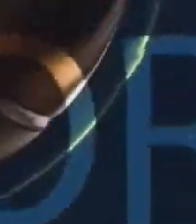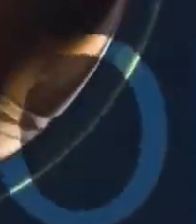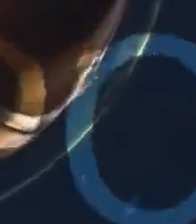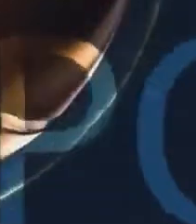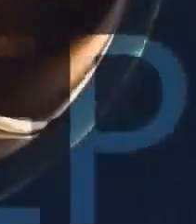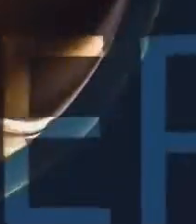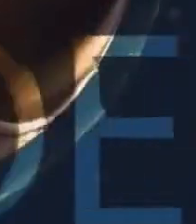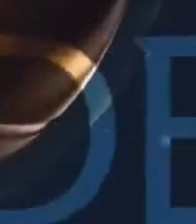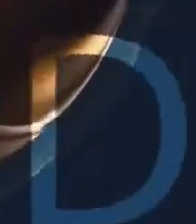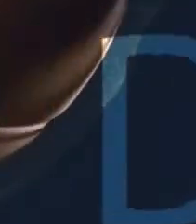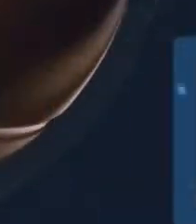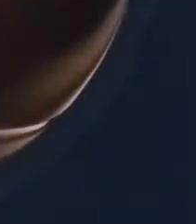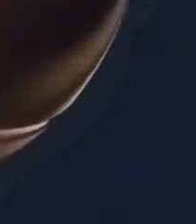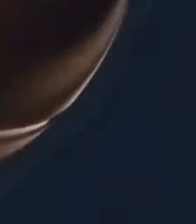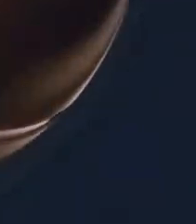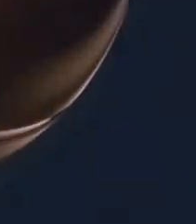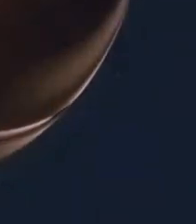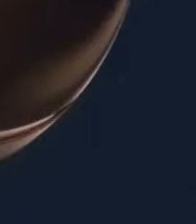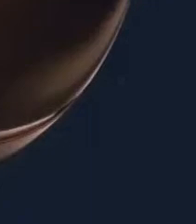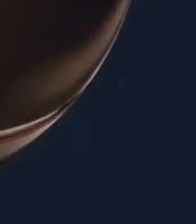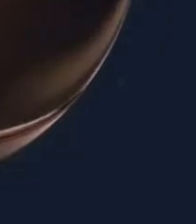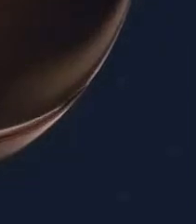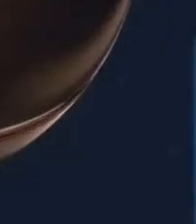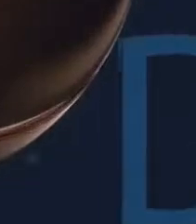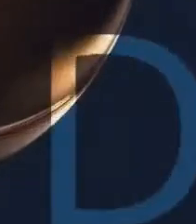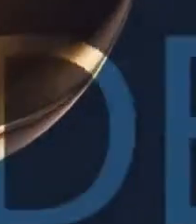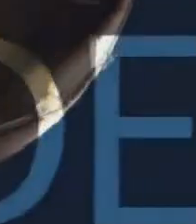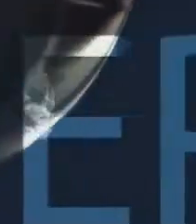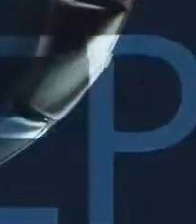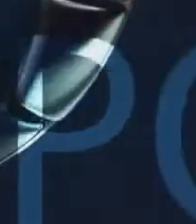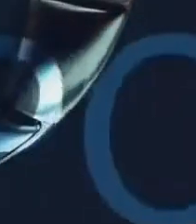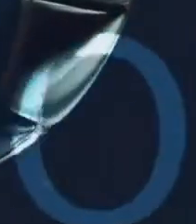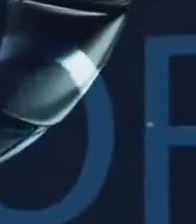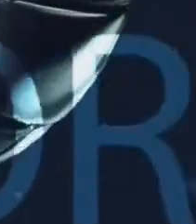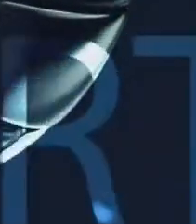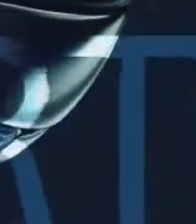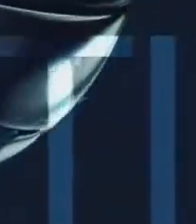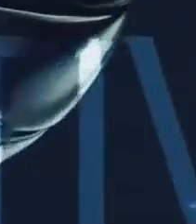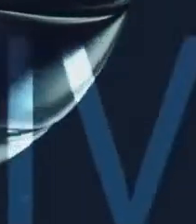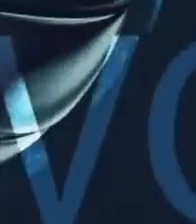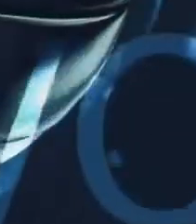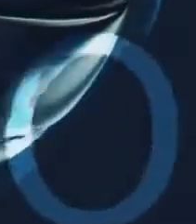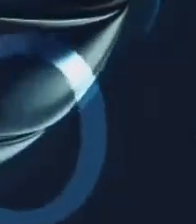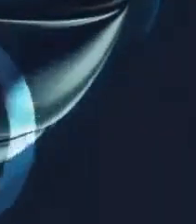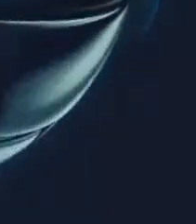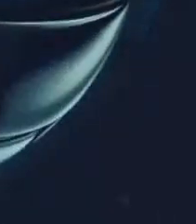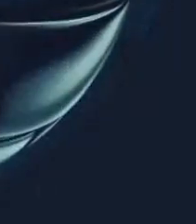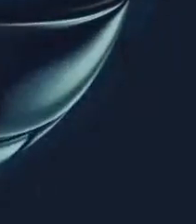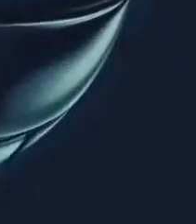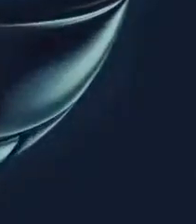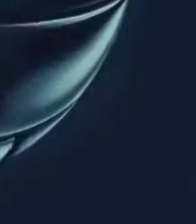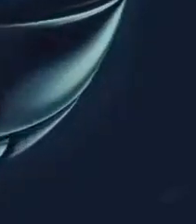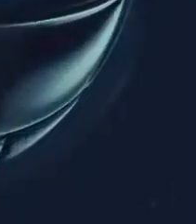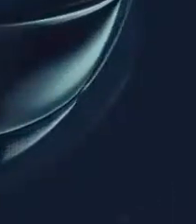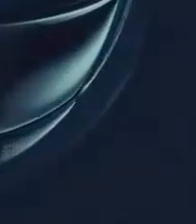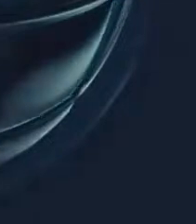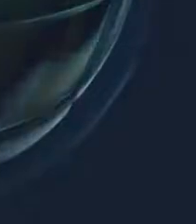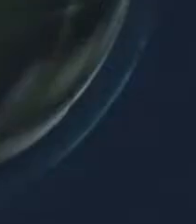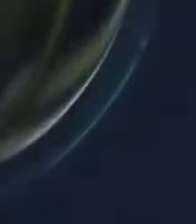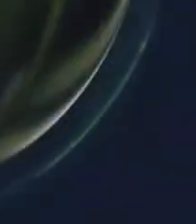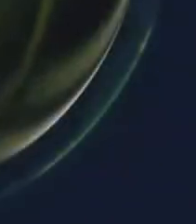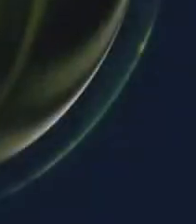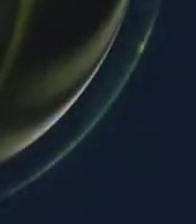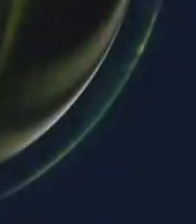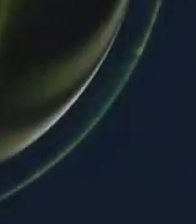Ahora Solamente para agregar Sorami tiene apenas 14 años E hizo su preparación Para estar presente